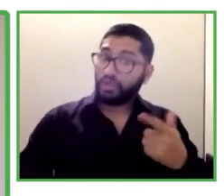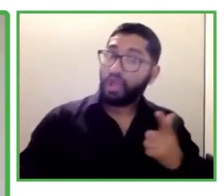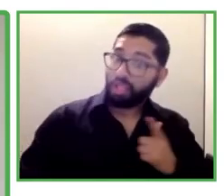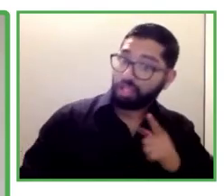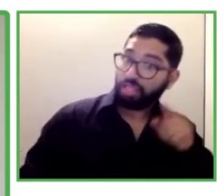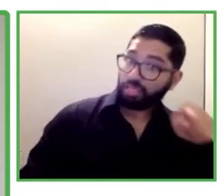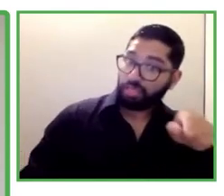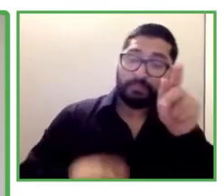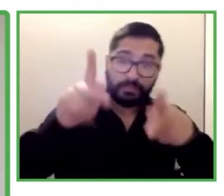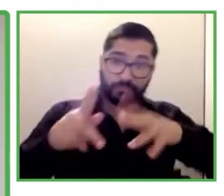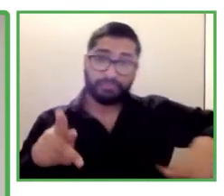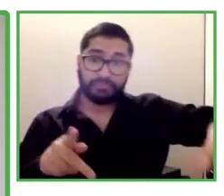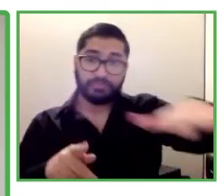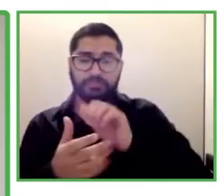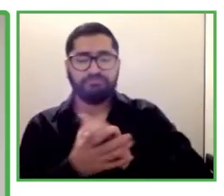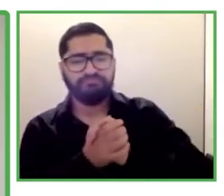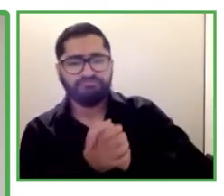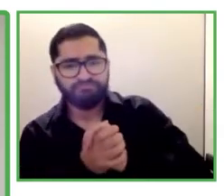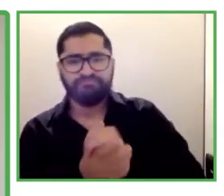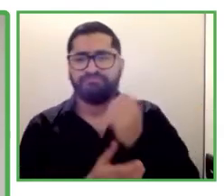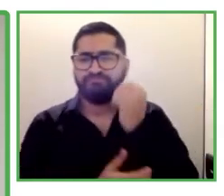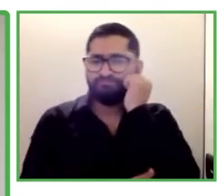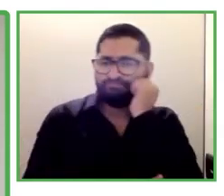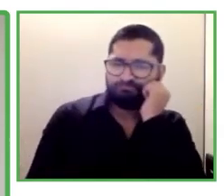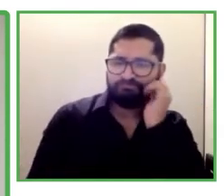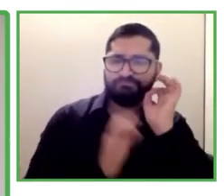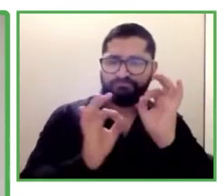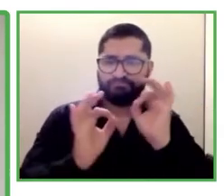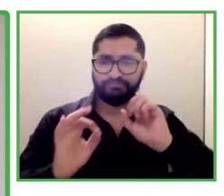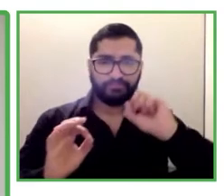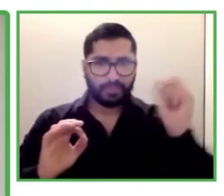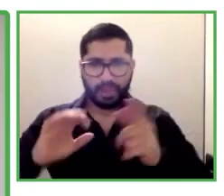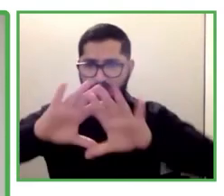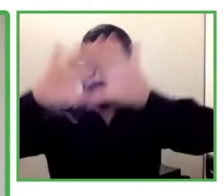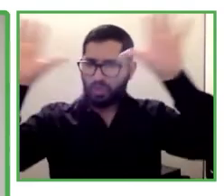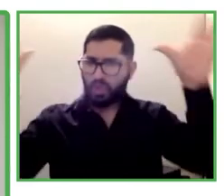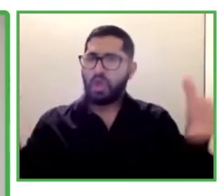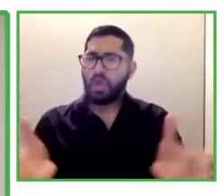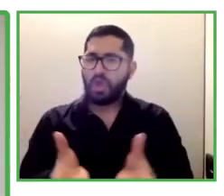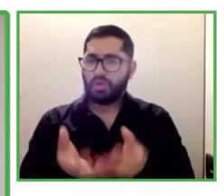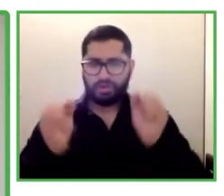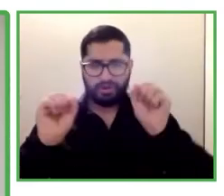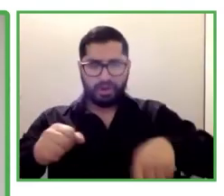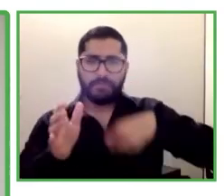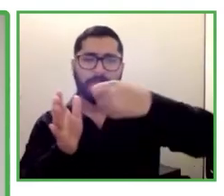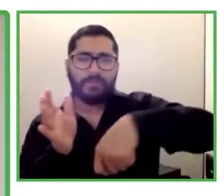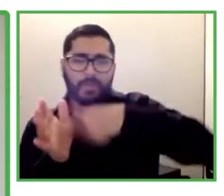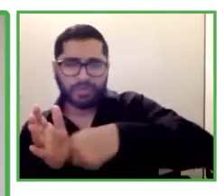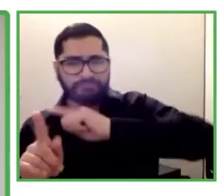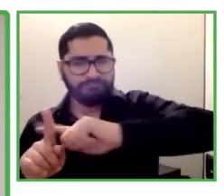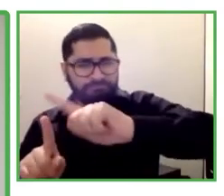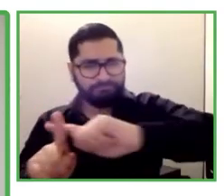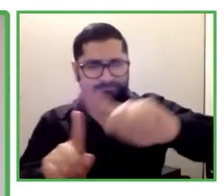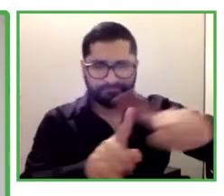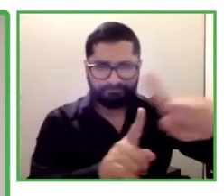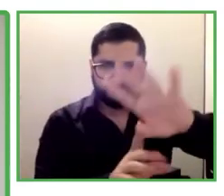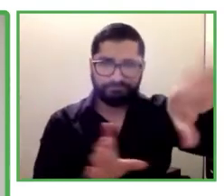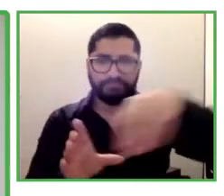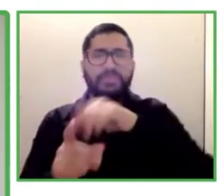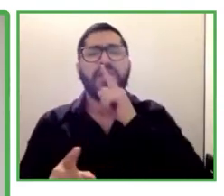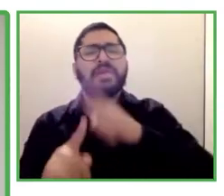programa que se llama Impact Transfer. Nosotros vamos llevando innovaciones en nuevas geografías